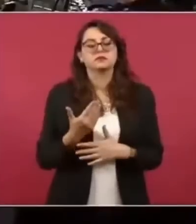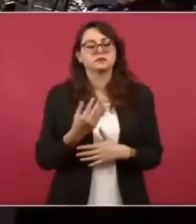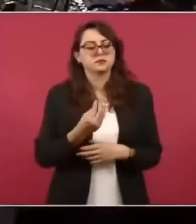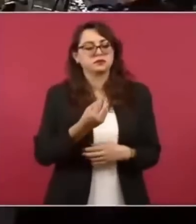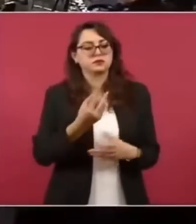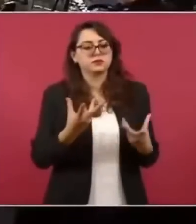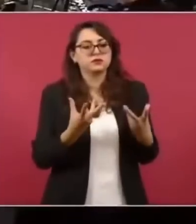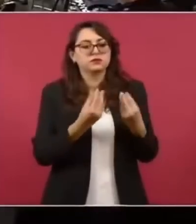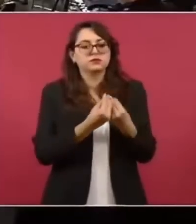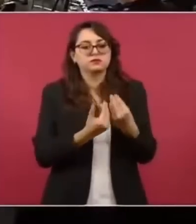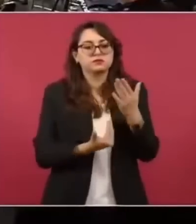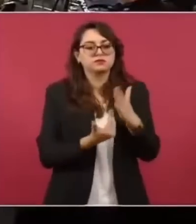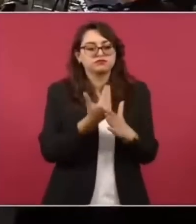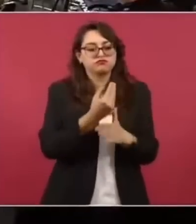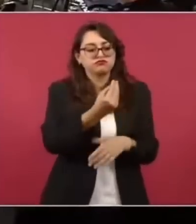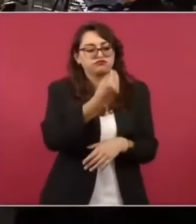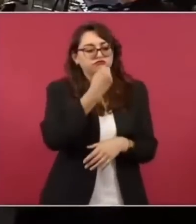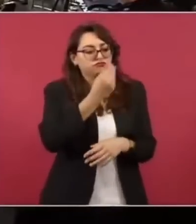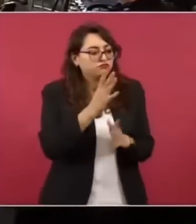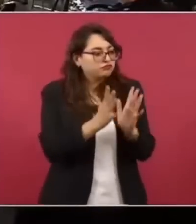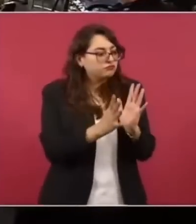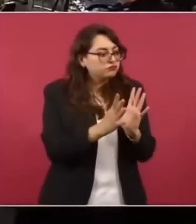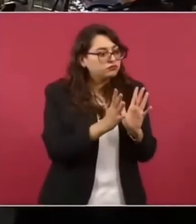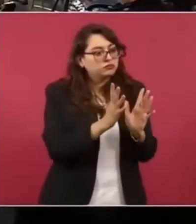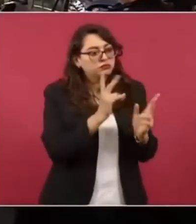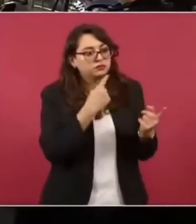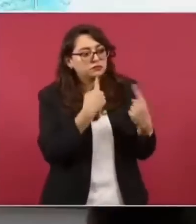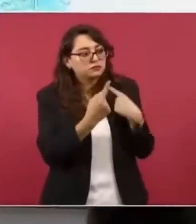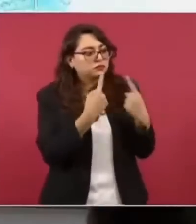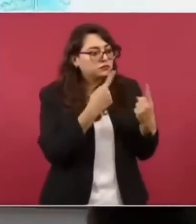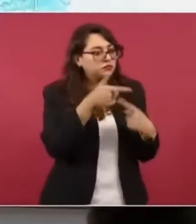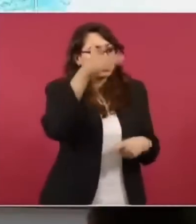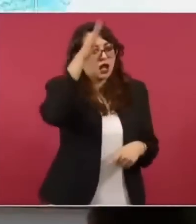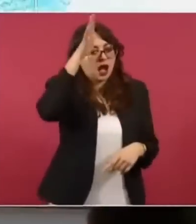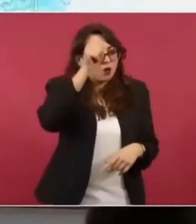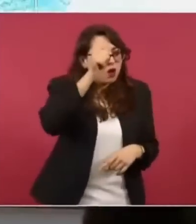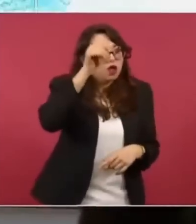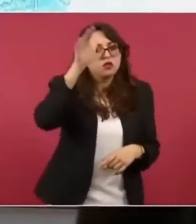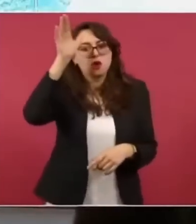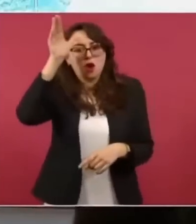entonces me quedo con la idea de que ya no iba a haber problema